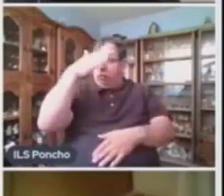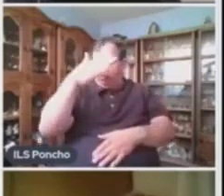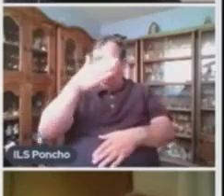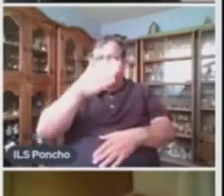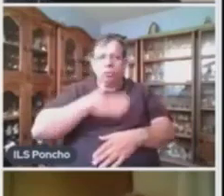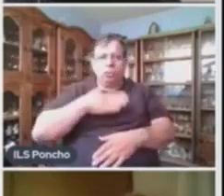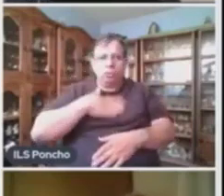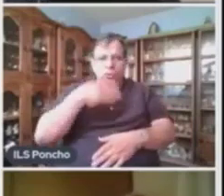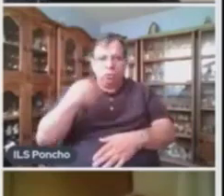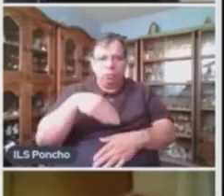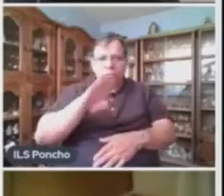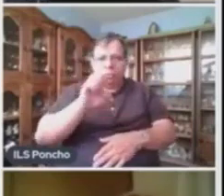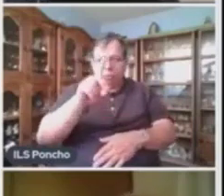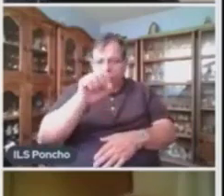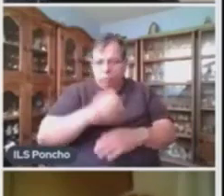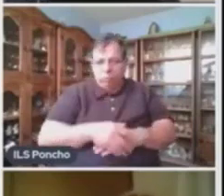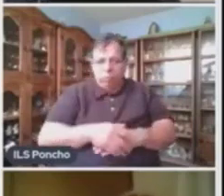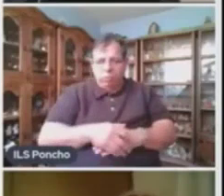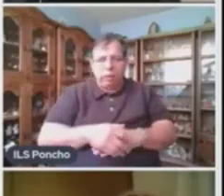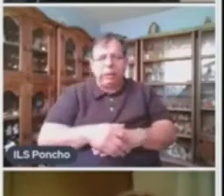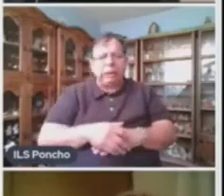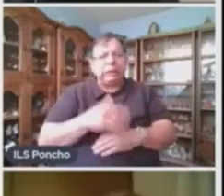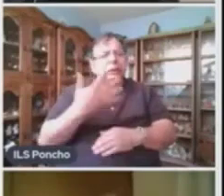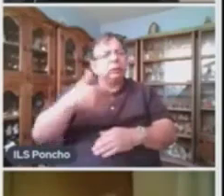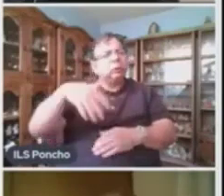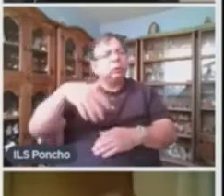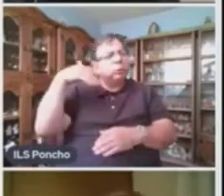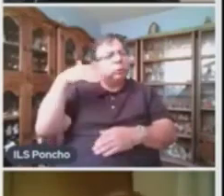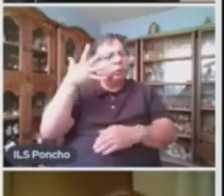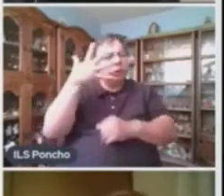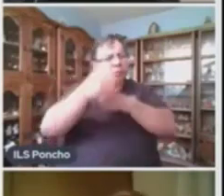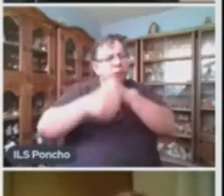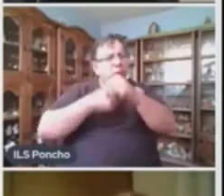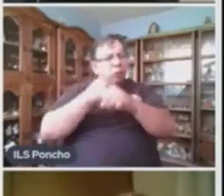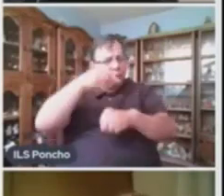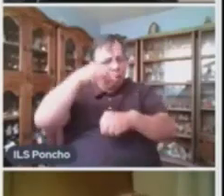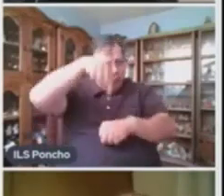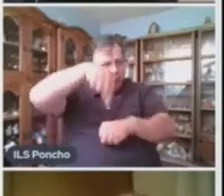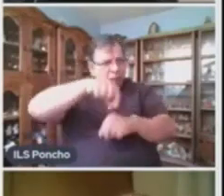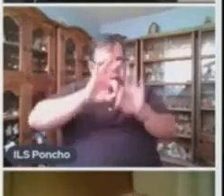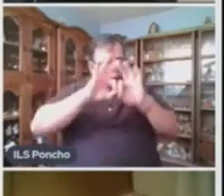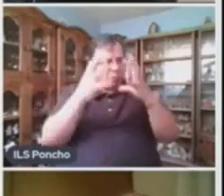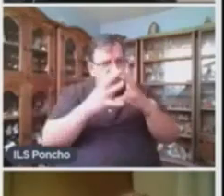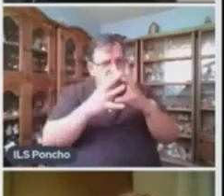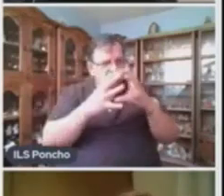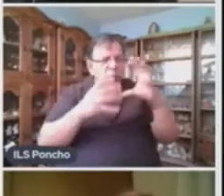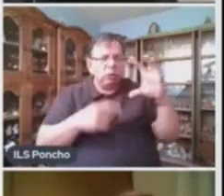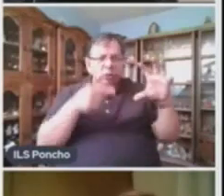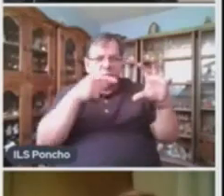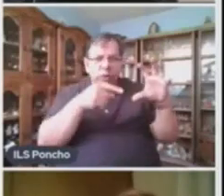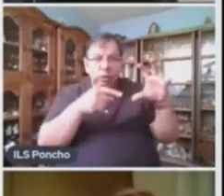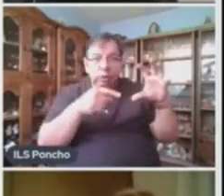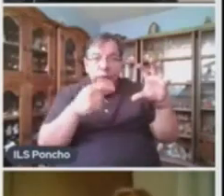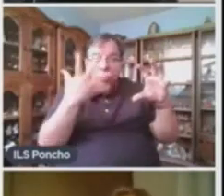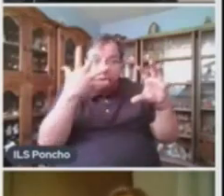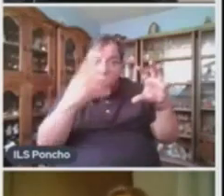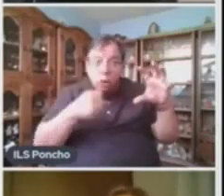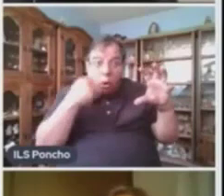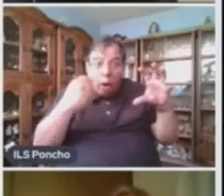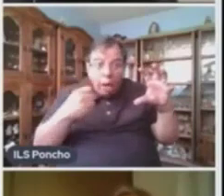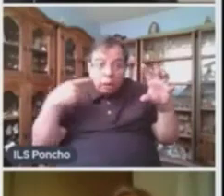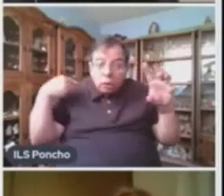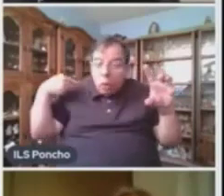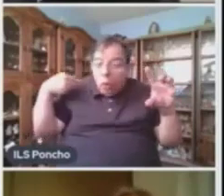llamo Budo. Hace cinco años que estoy en el mundo. Cinco años es mucho tiempo para